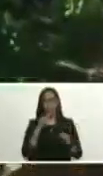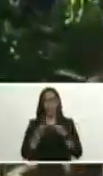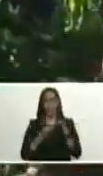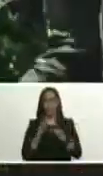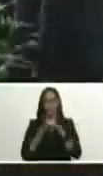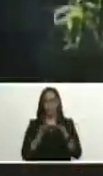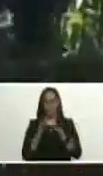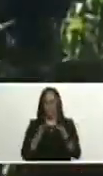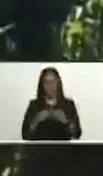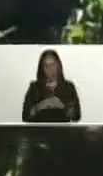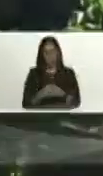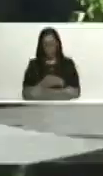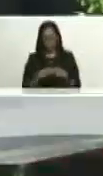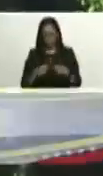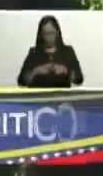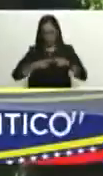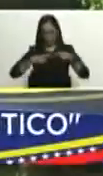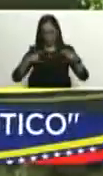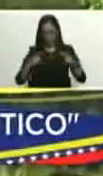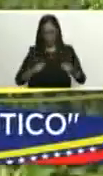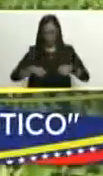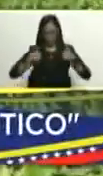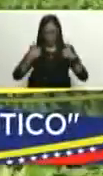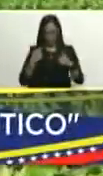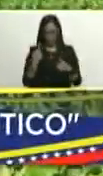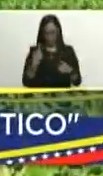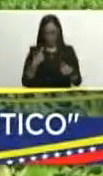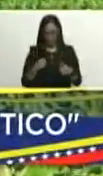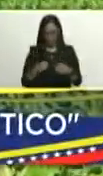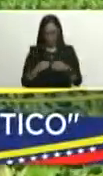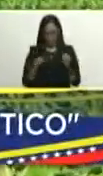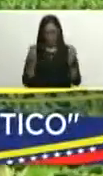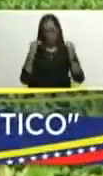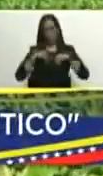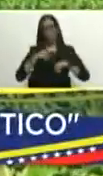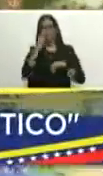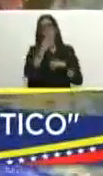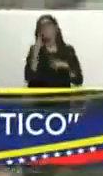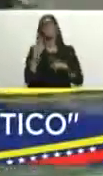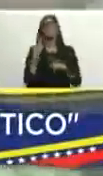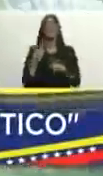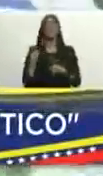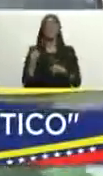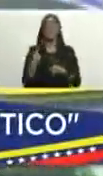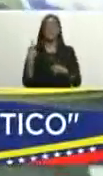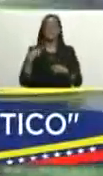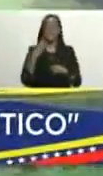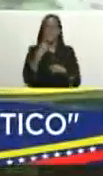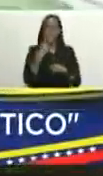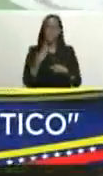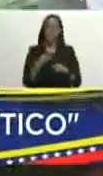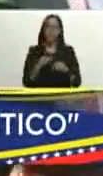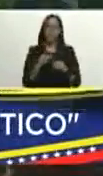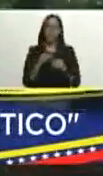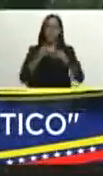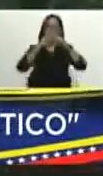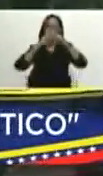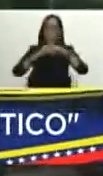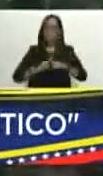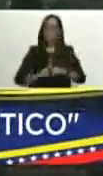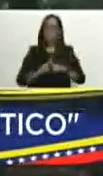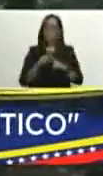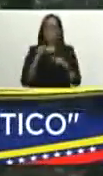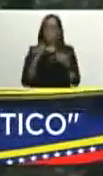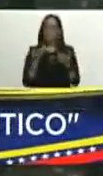nos llenan más aún del compromiso el primero tiene que ver con esos datos que usted está manejando a nivel